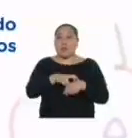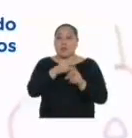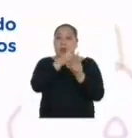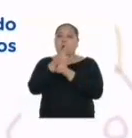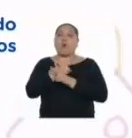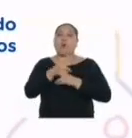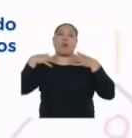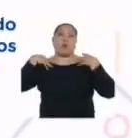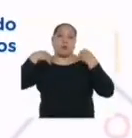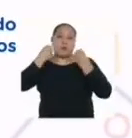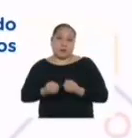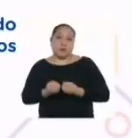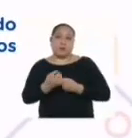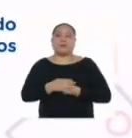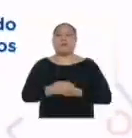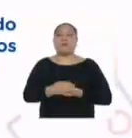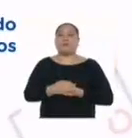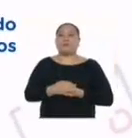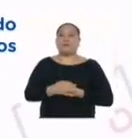para el cuidado de la salud.